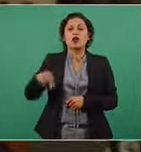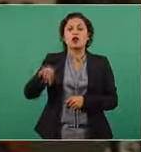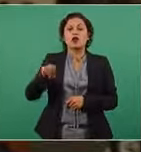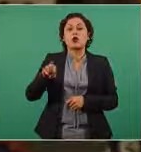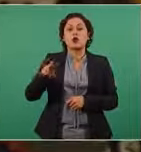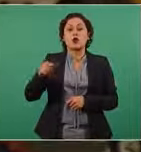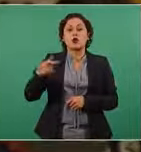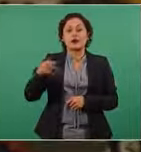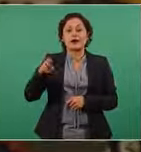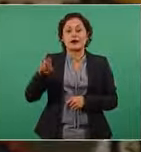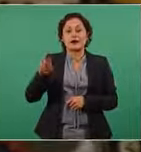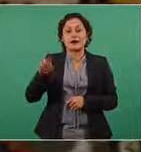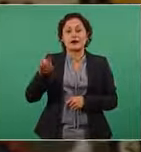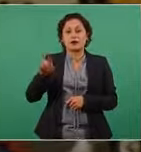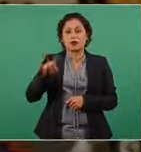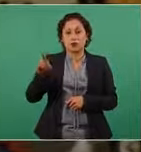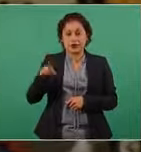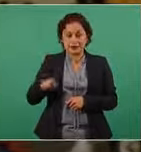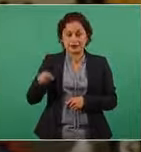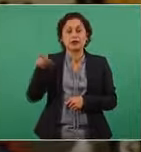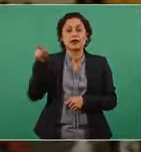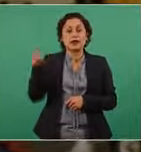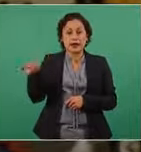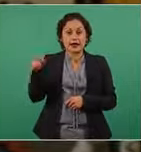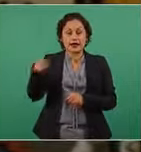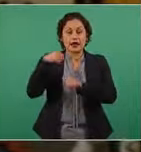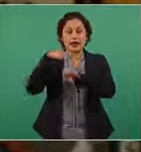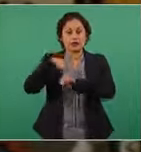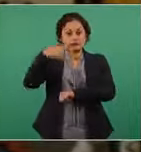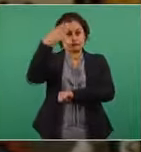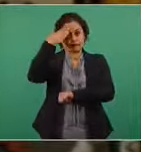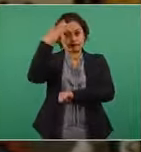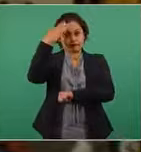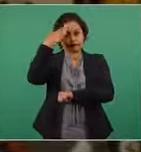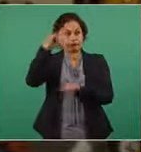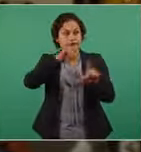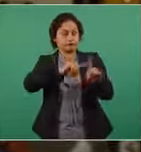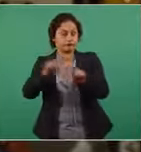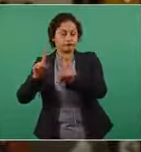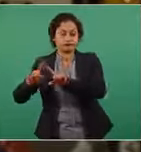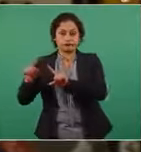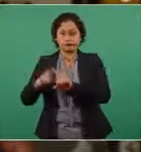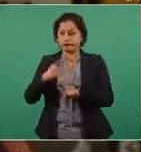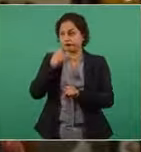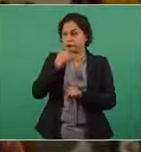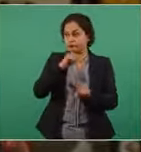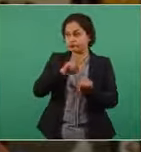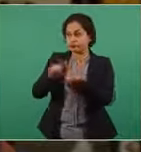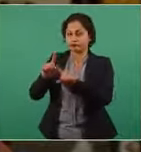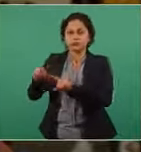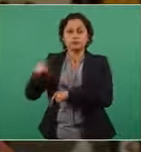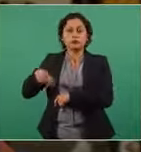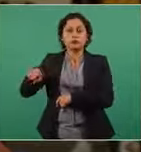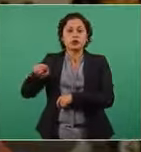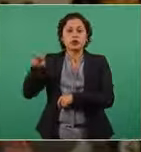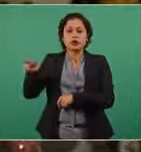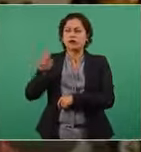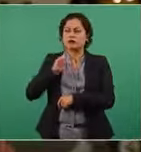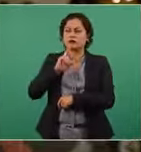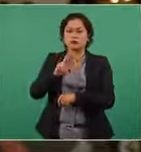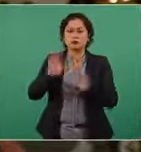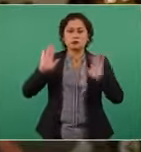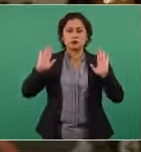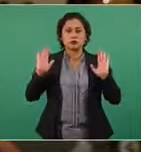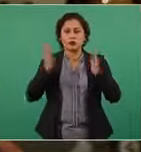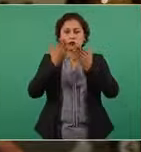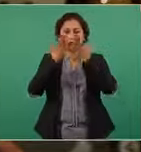director de operativos el señor dijo que no sabía dónde estaba la compañera y solamente se abocó a decir ella ya